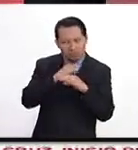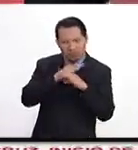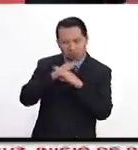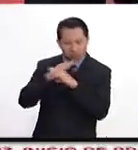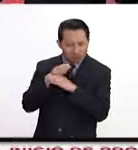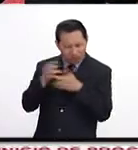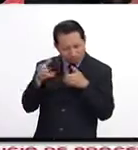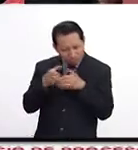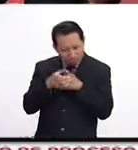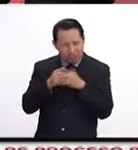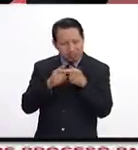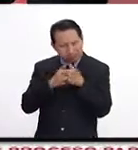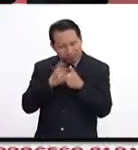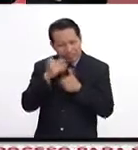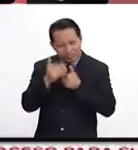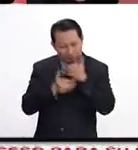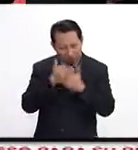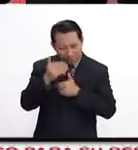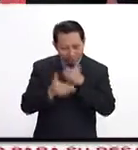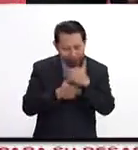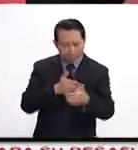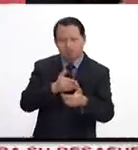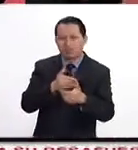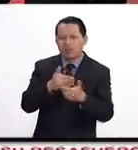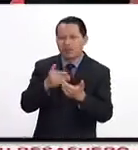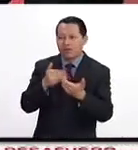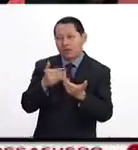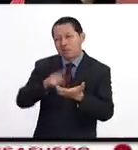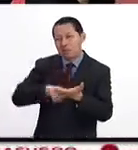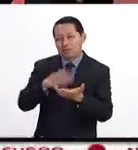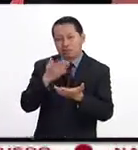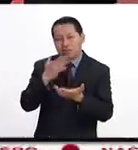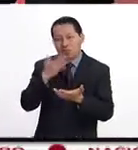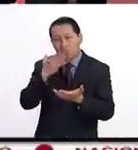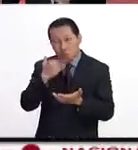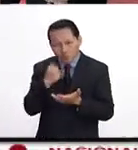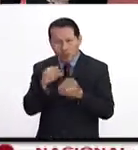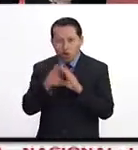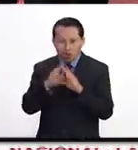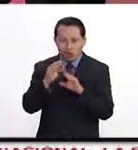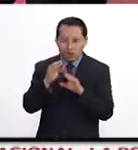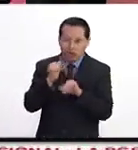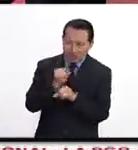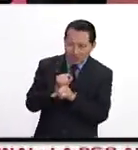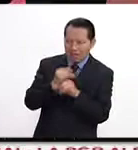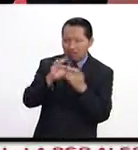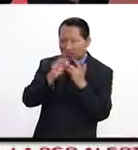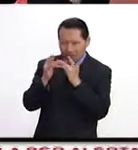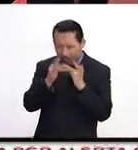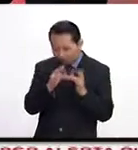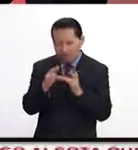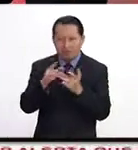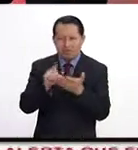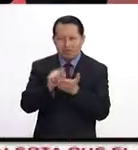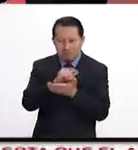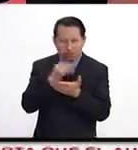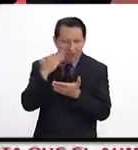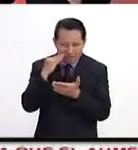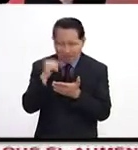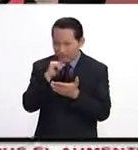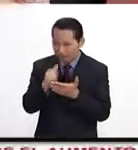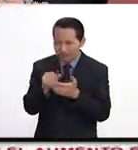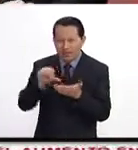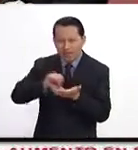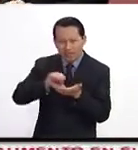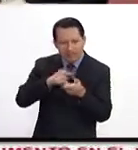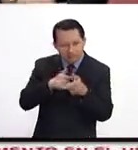ante las redes sociales, la interconexión mundial? ¿Cómo puede Irán continuar